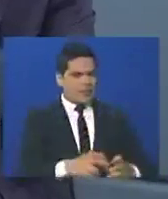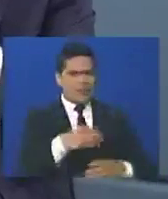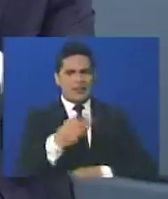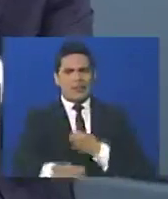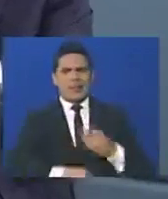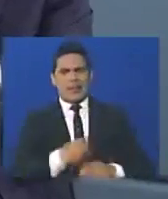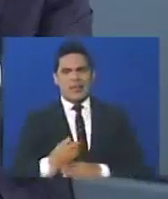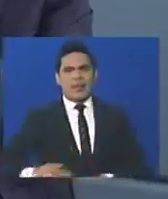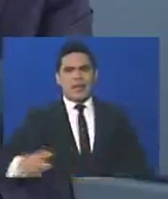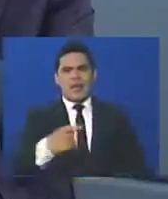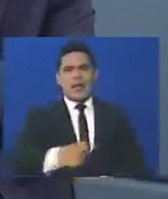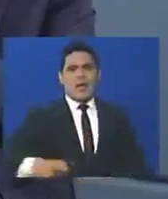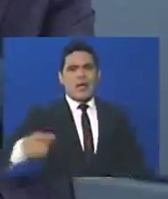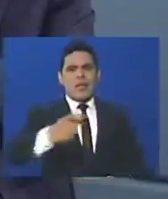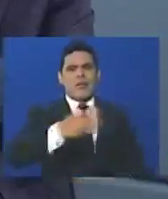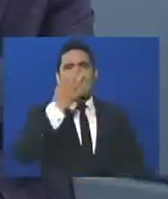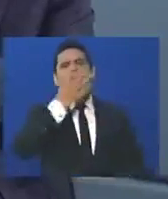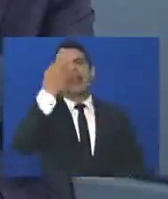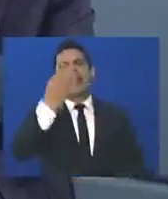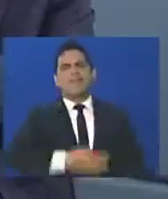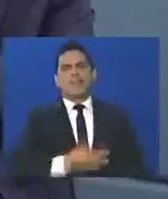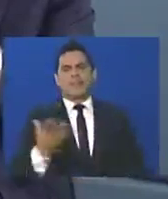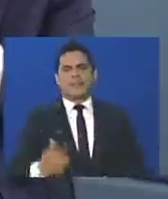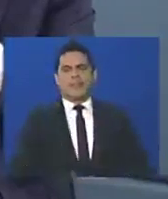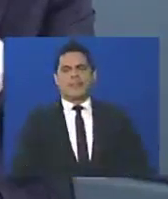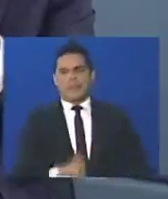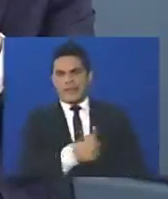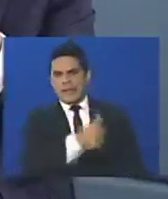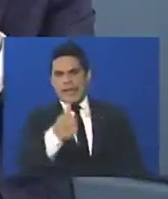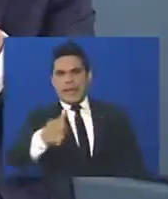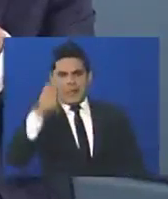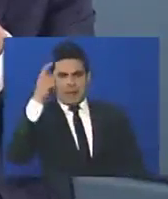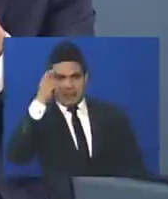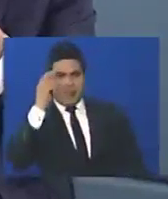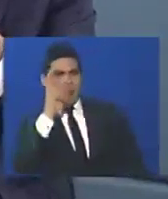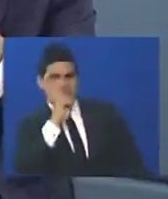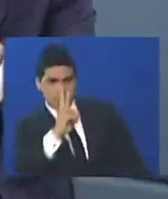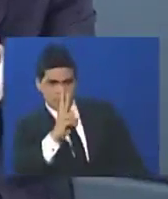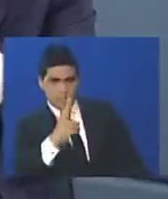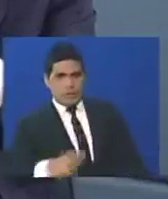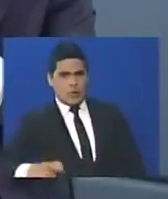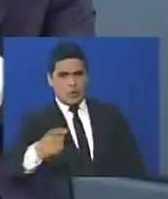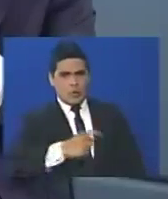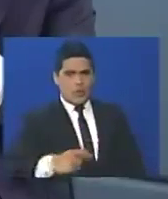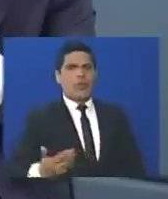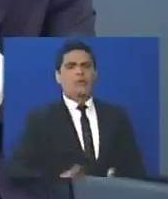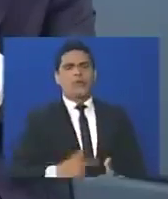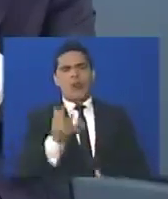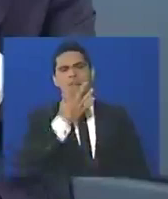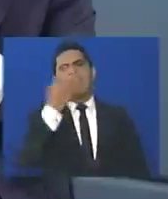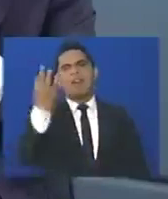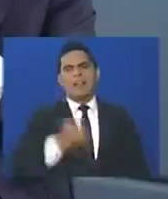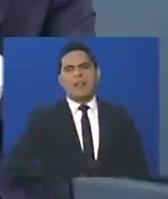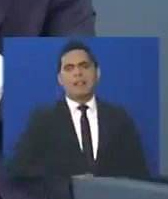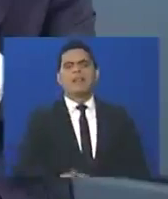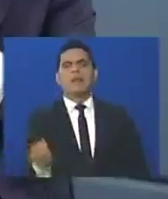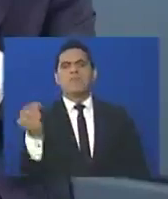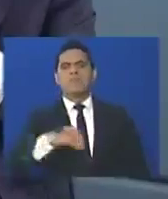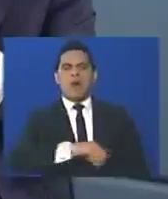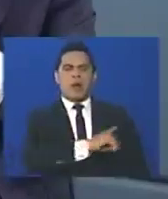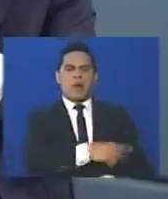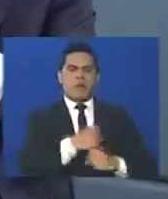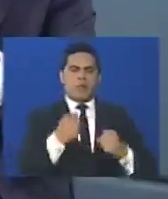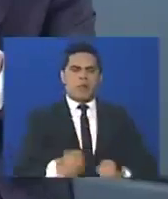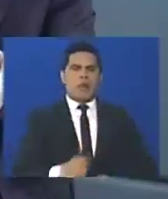la búsqueda de la verdad, por decirlo así, cada día está más auxiliada, más reforzada,